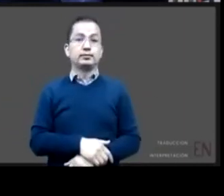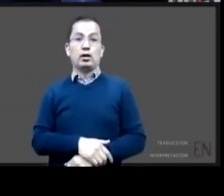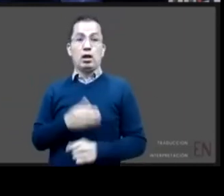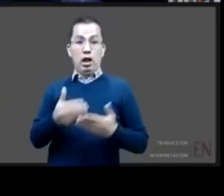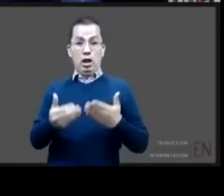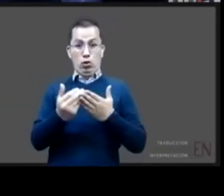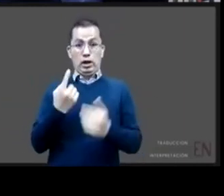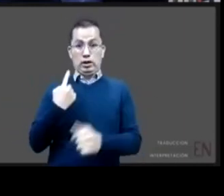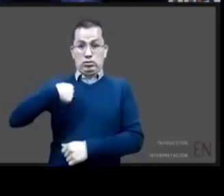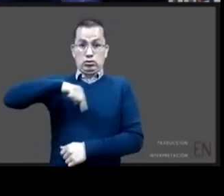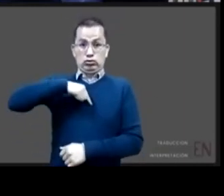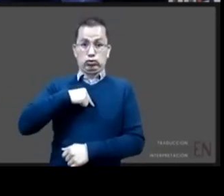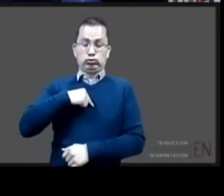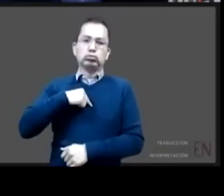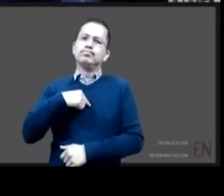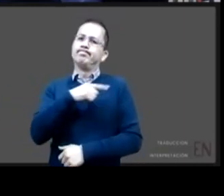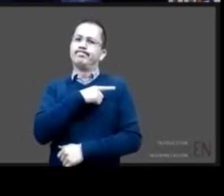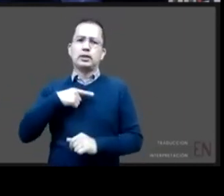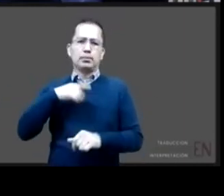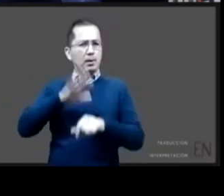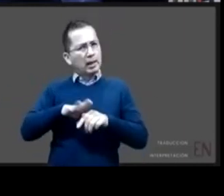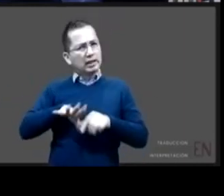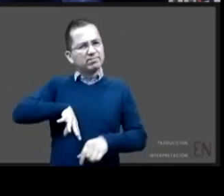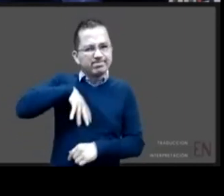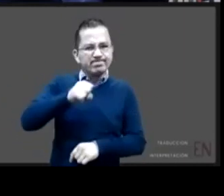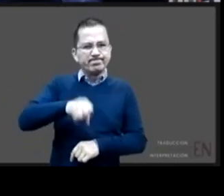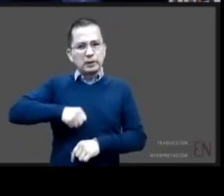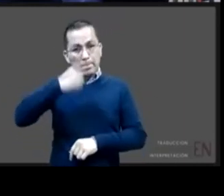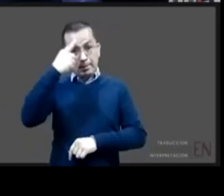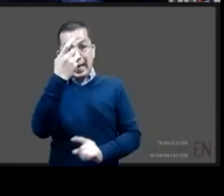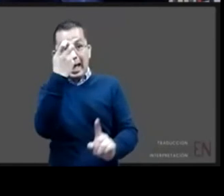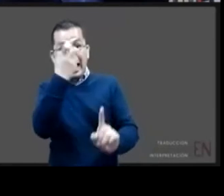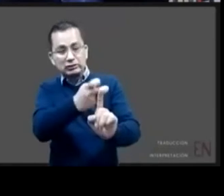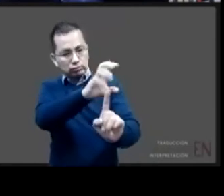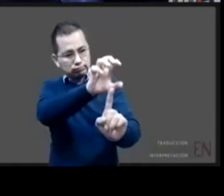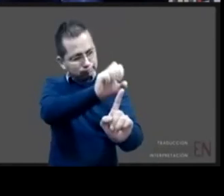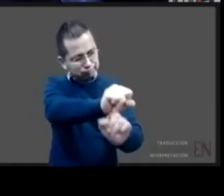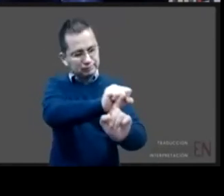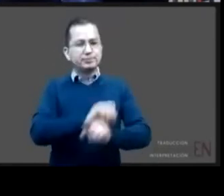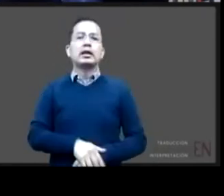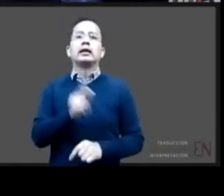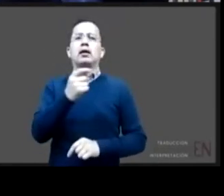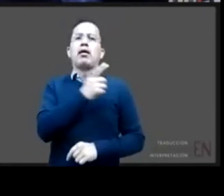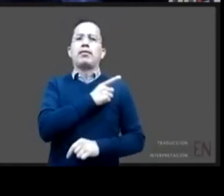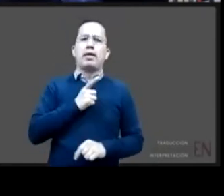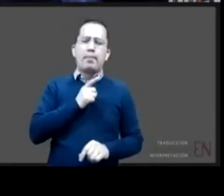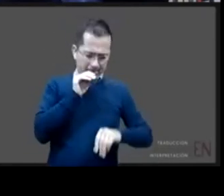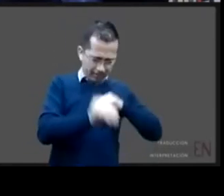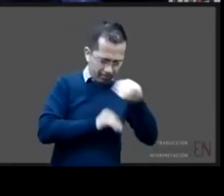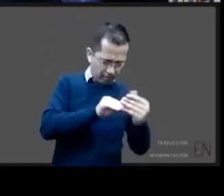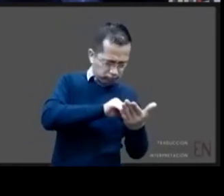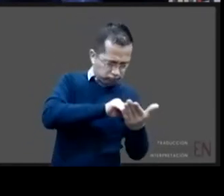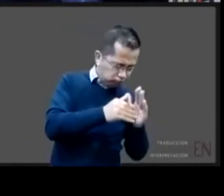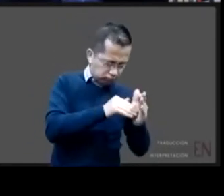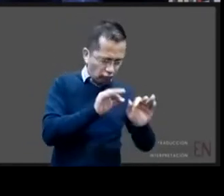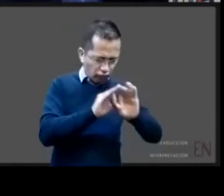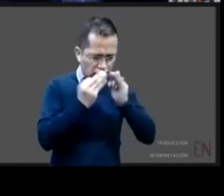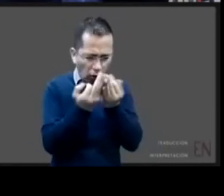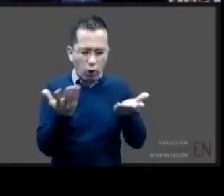nuestros esfuerzos diseñar mecanismos establecer procedimientos protocolos y